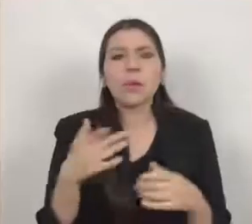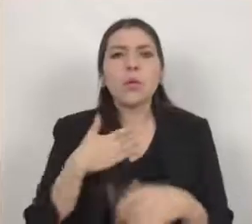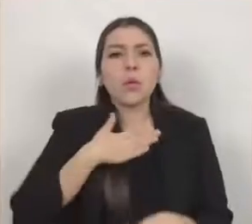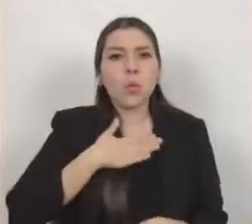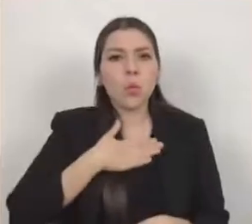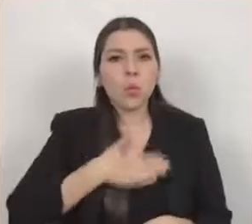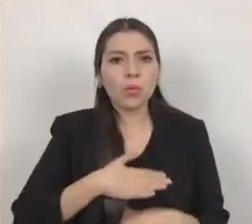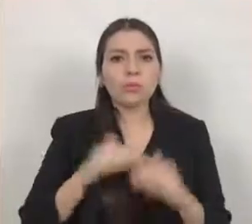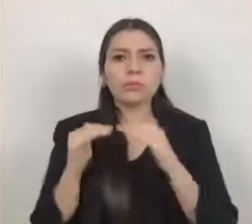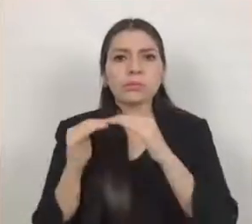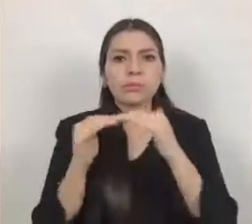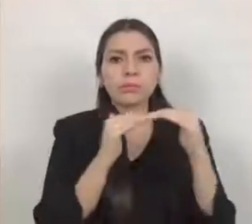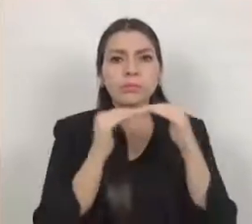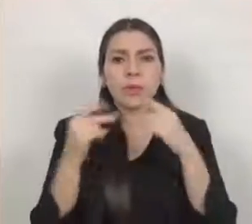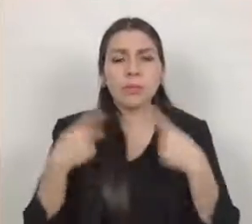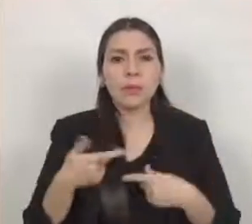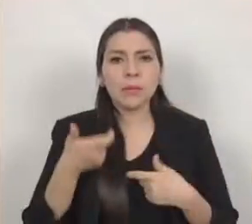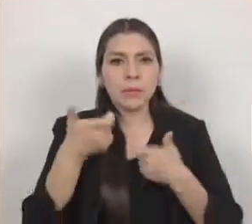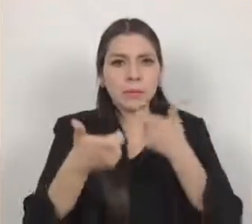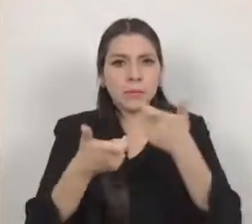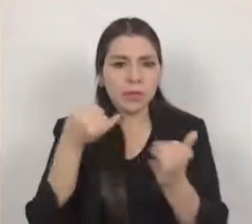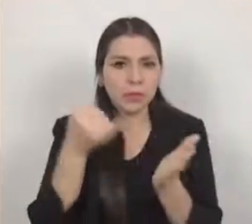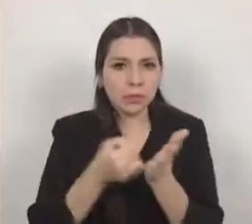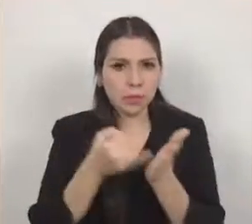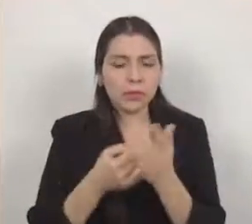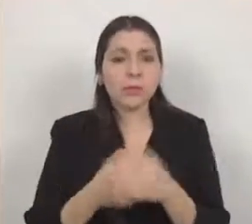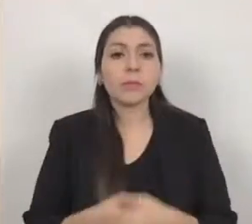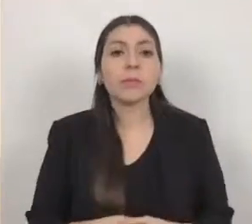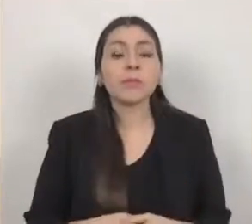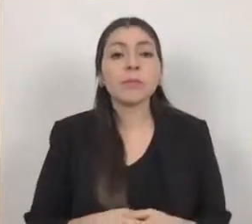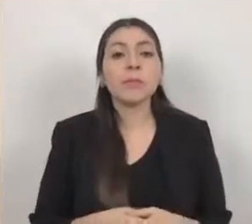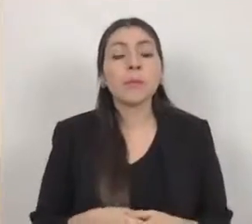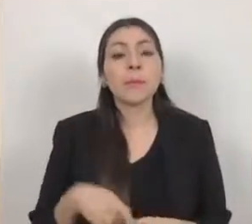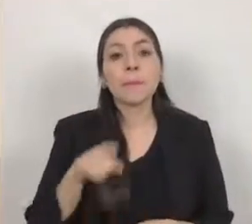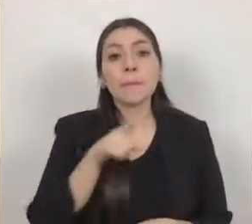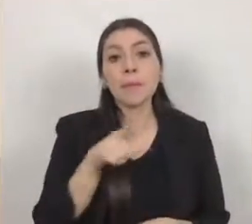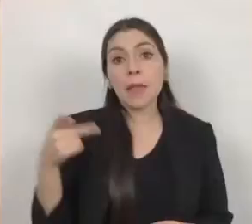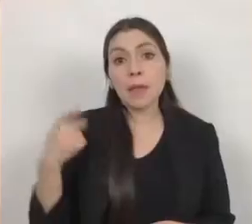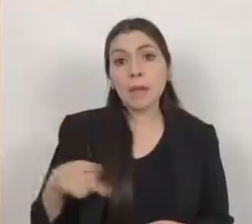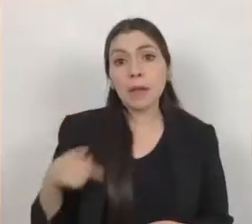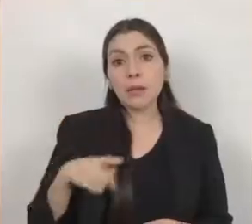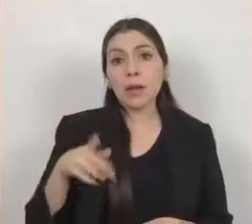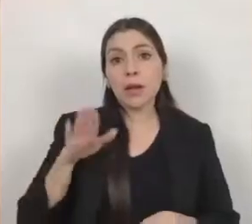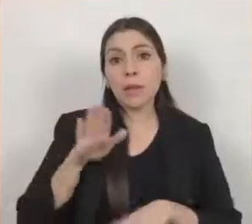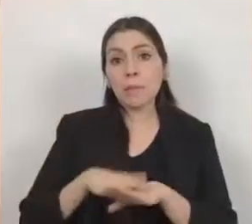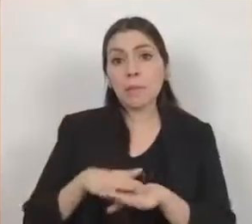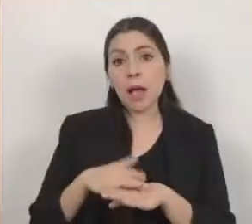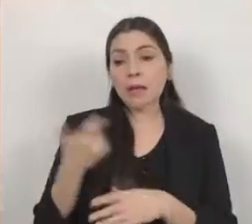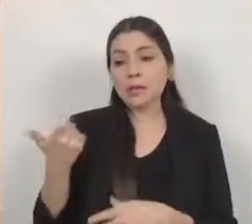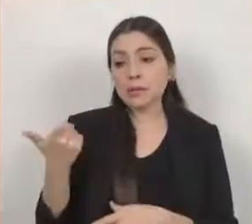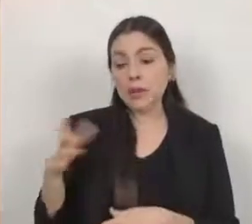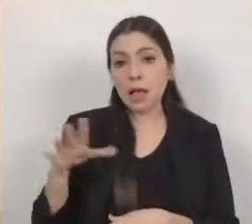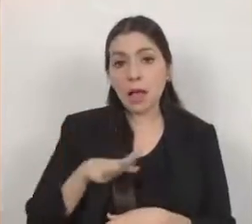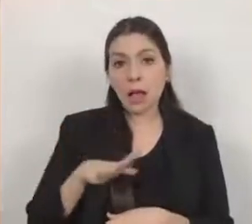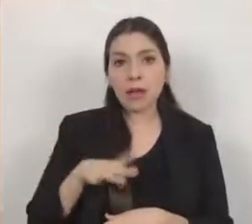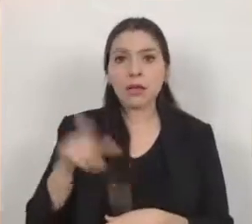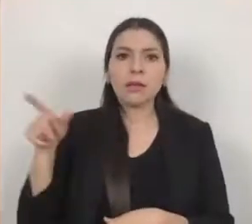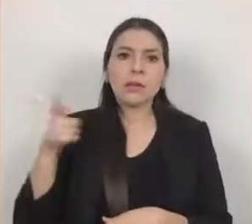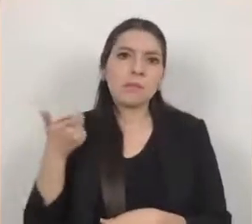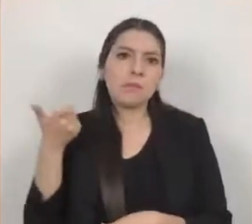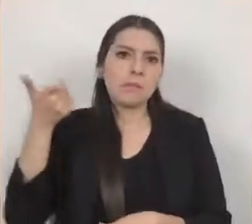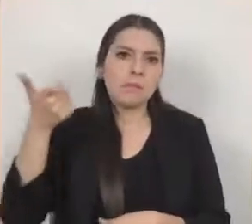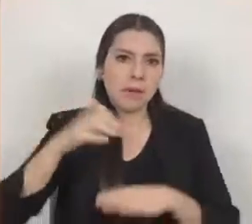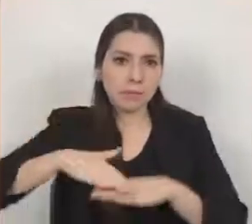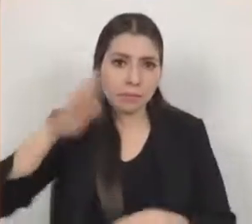contribuyentes es decir el que más tenga que más pague y en este caso el que lo